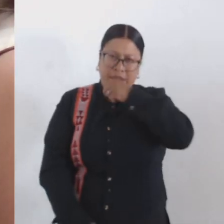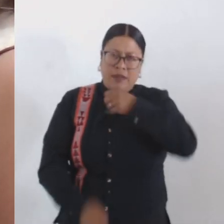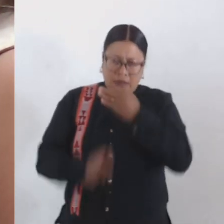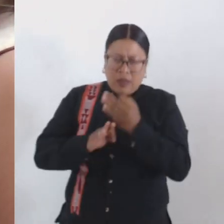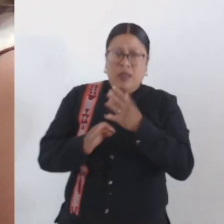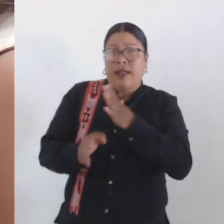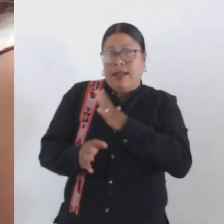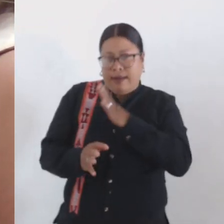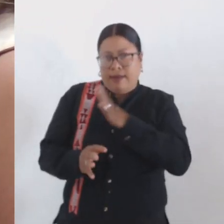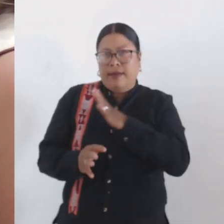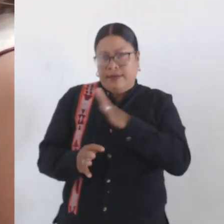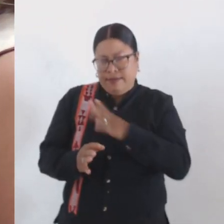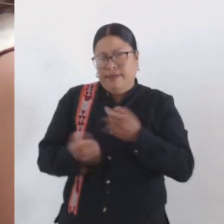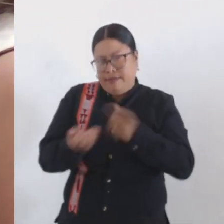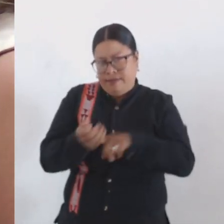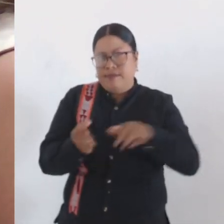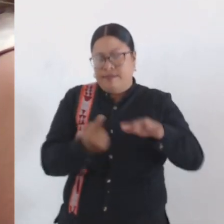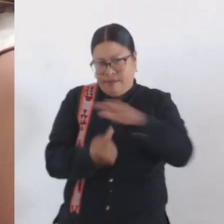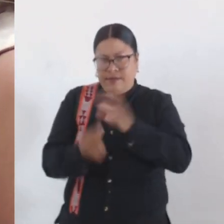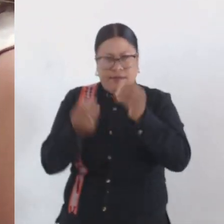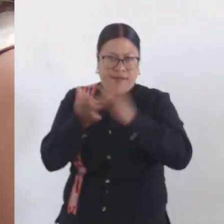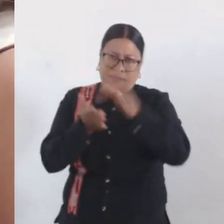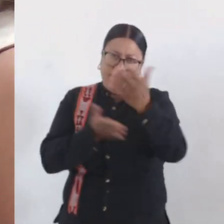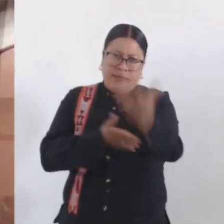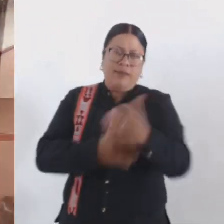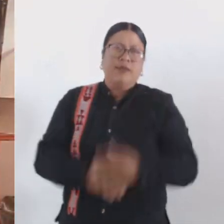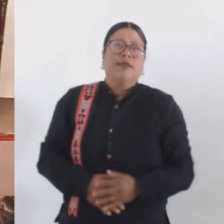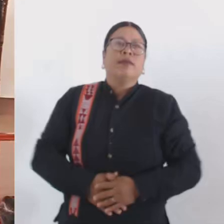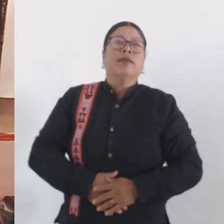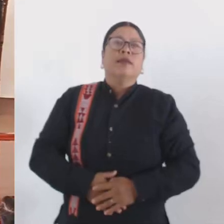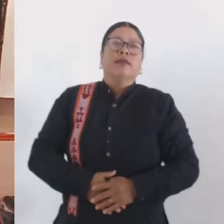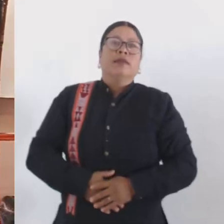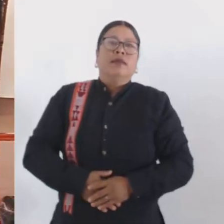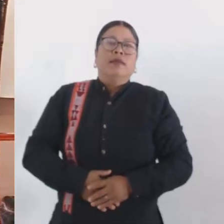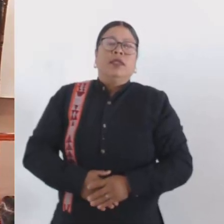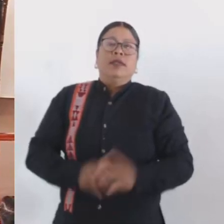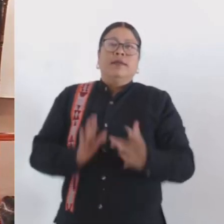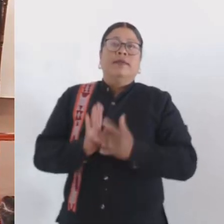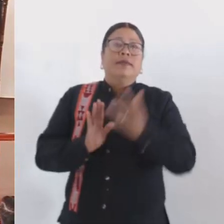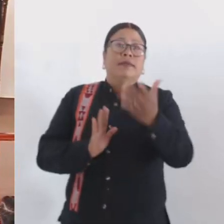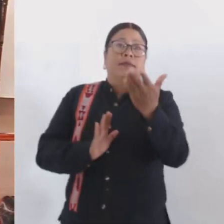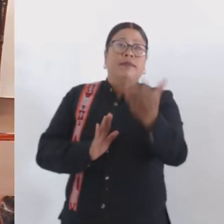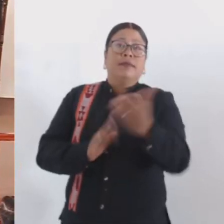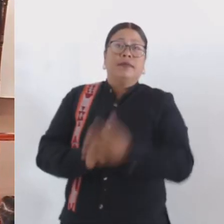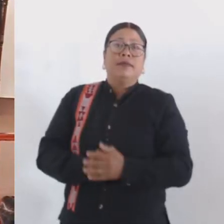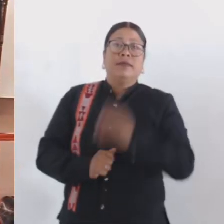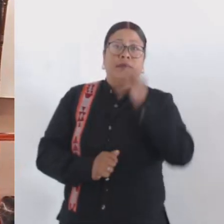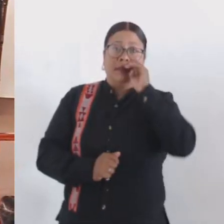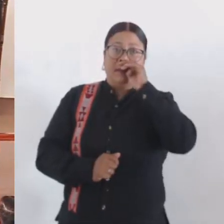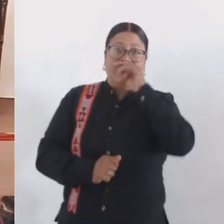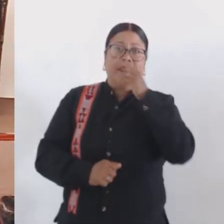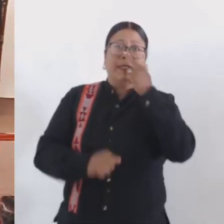forman parte de nuestra comunidad. Gracias. Gracias, síndico.